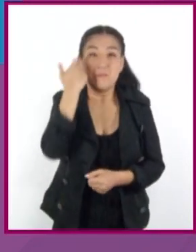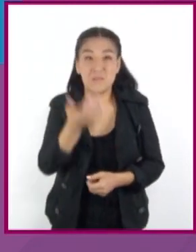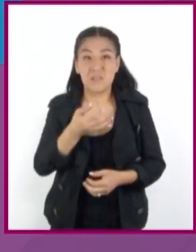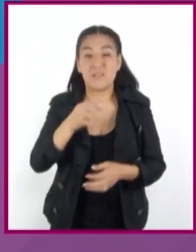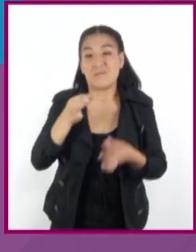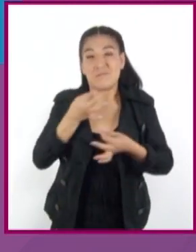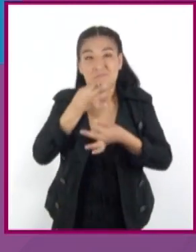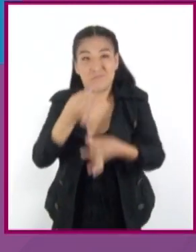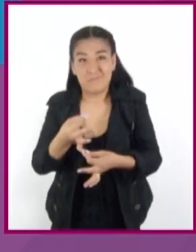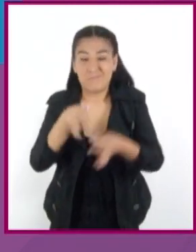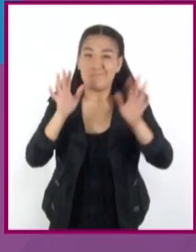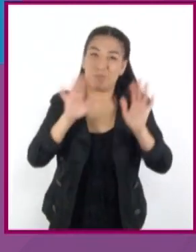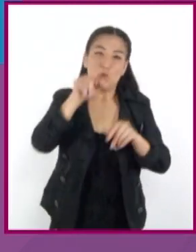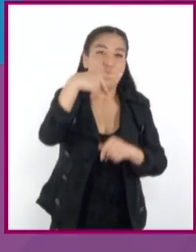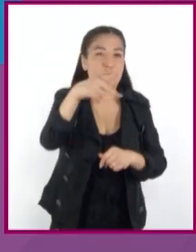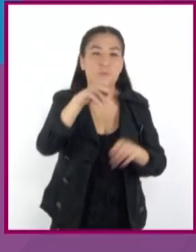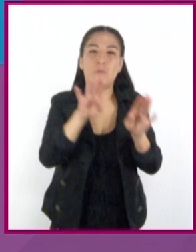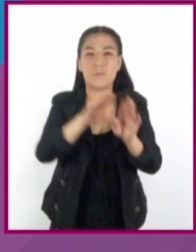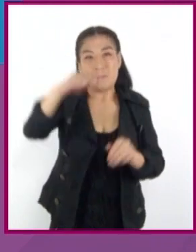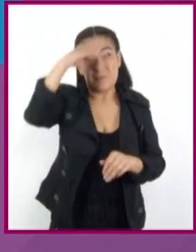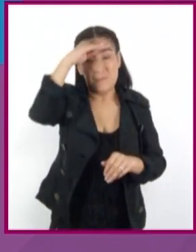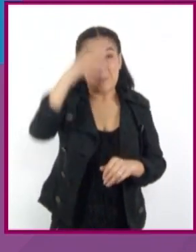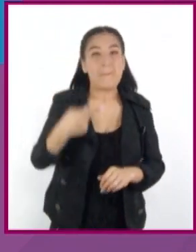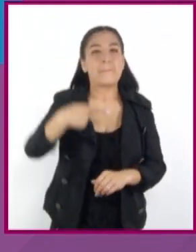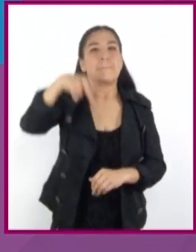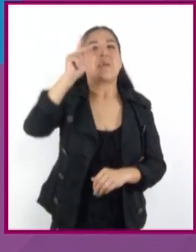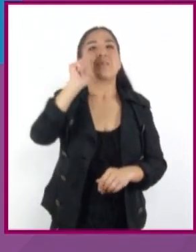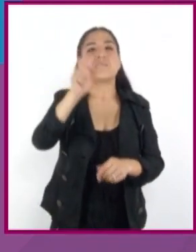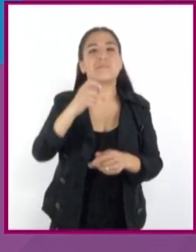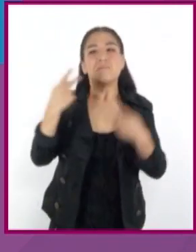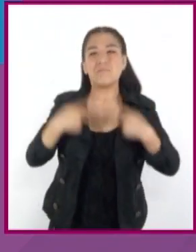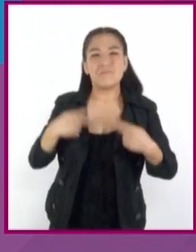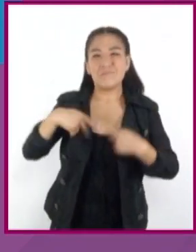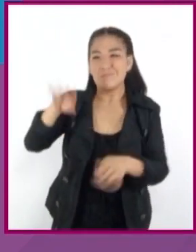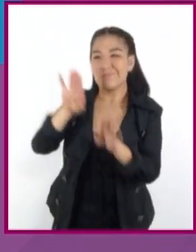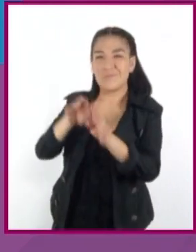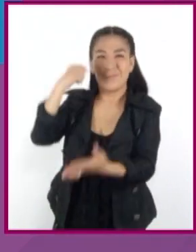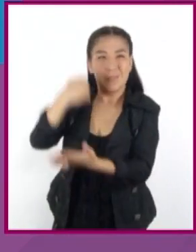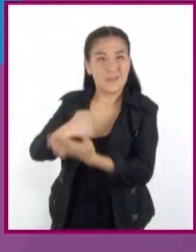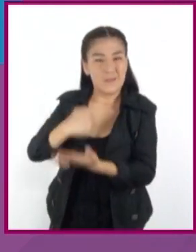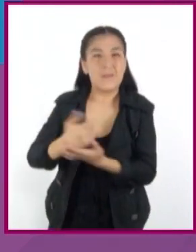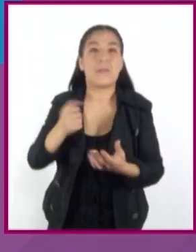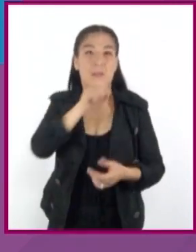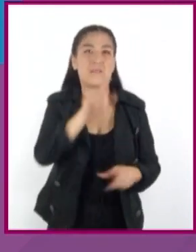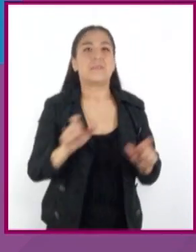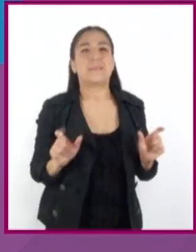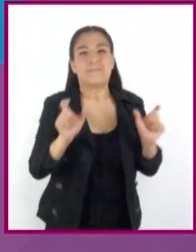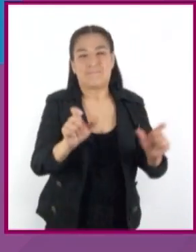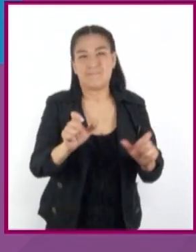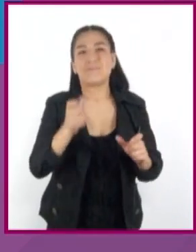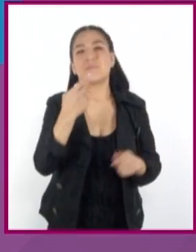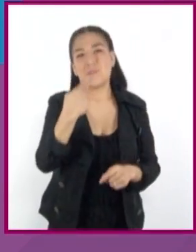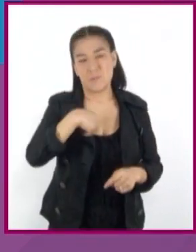individual, pero en buena medida bajo la influencia de los factores de riesgo o de protección que hay en nuestra vida.